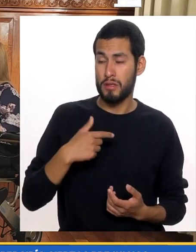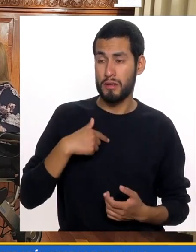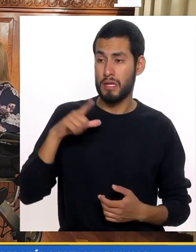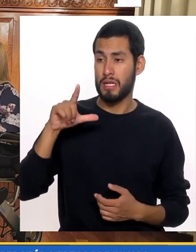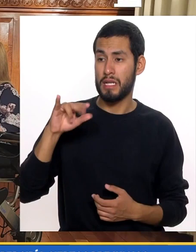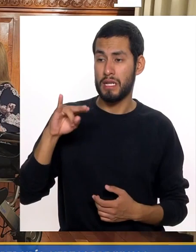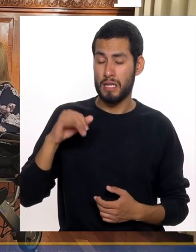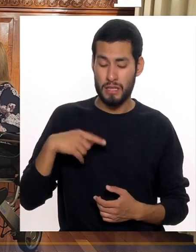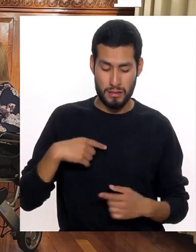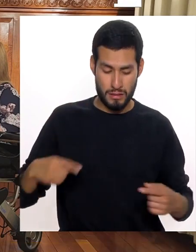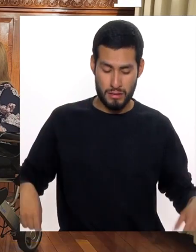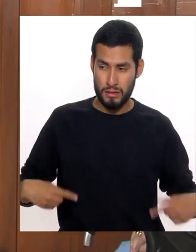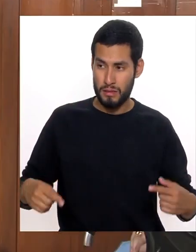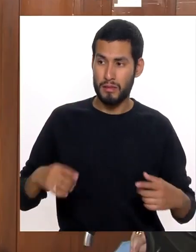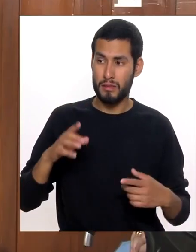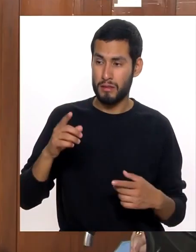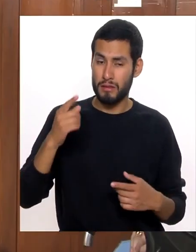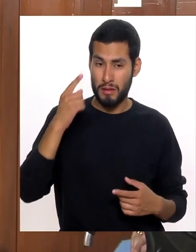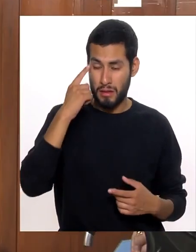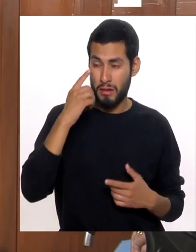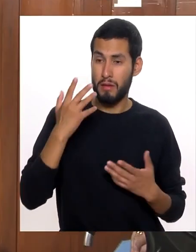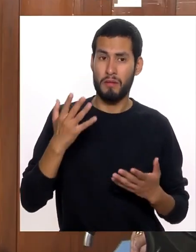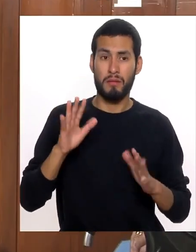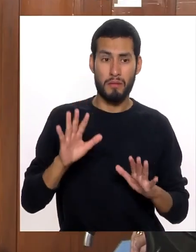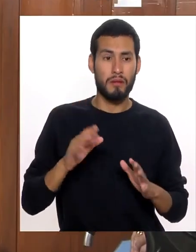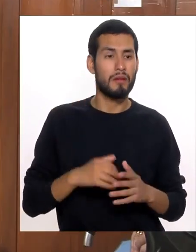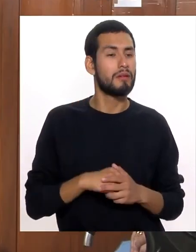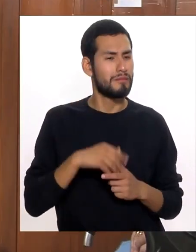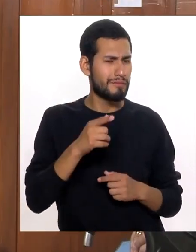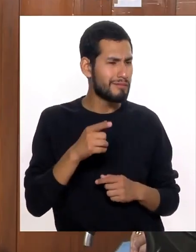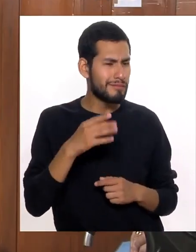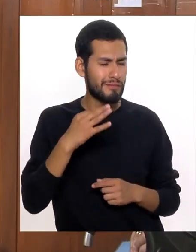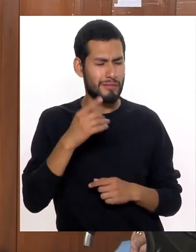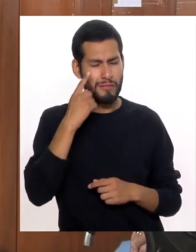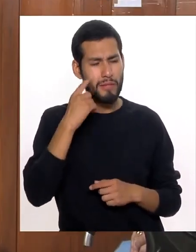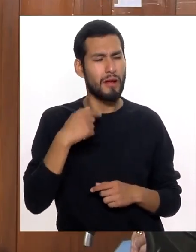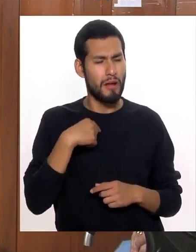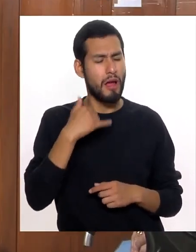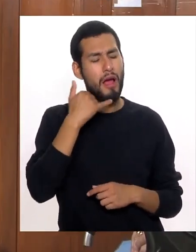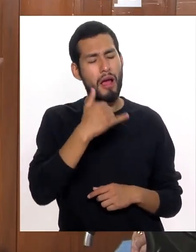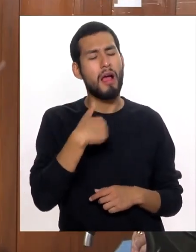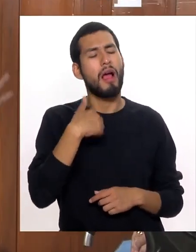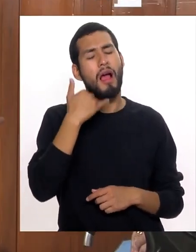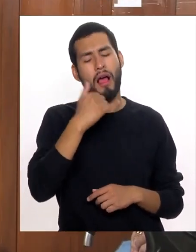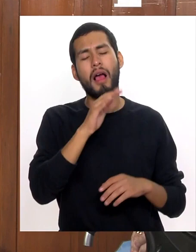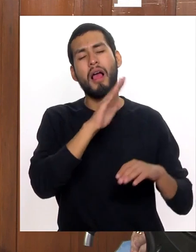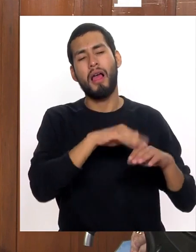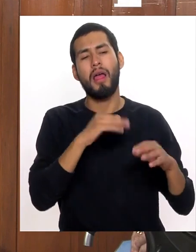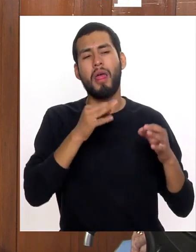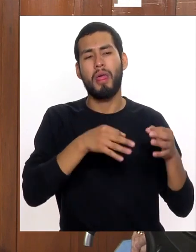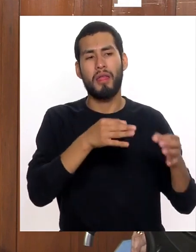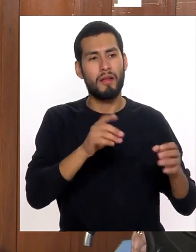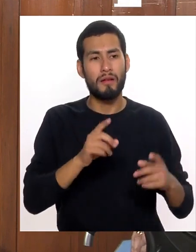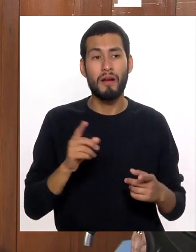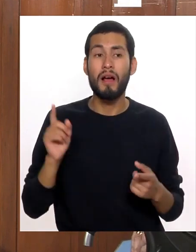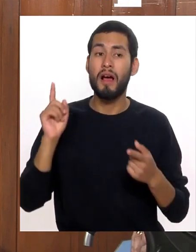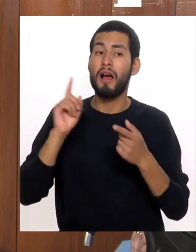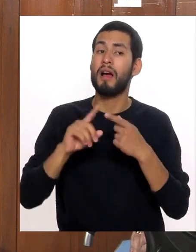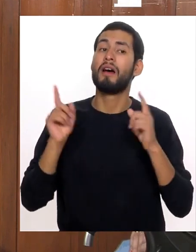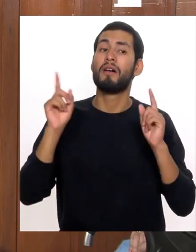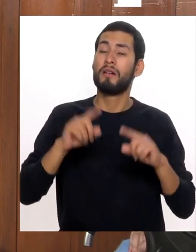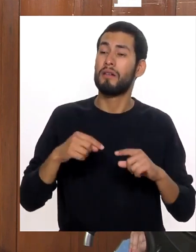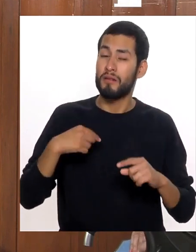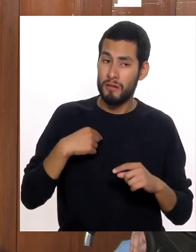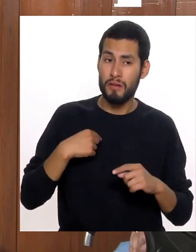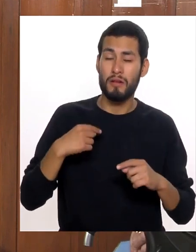Yo soy Liliana Esta es mi silla Para que no Y bueno Como siempre Que te dicen Te voy a llamar Te voy a llamar Hasta